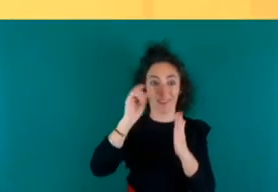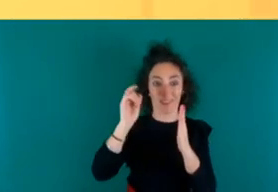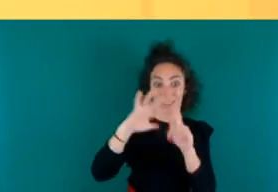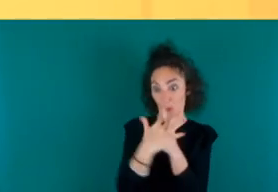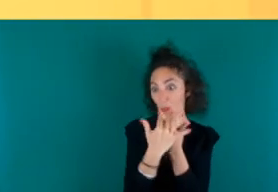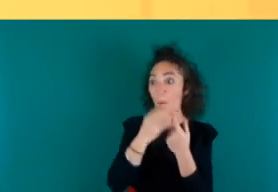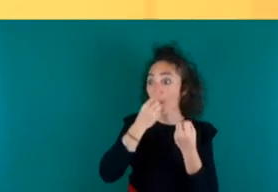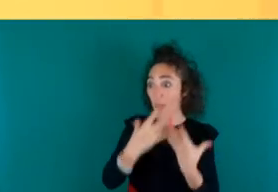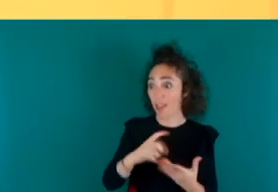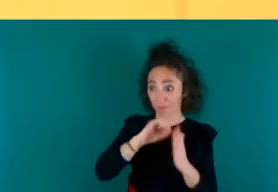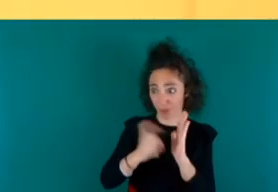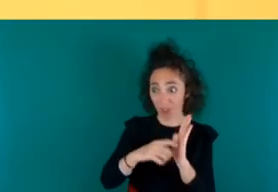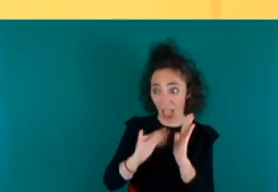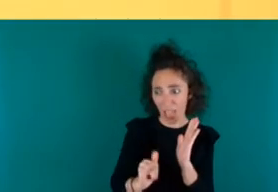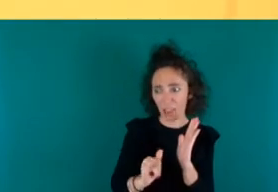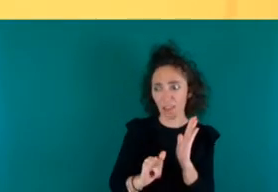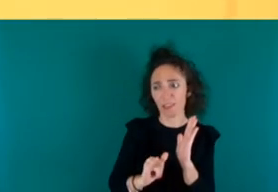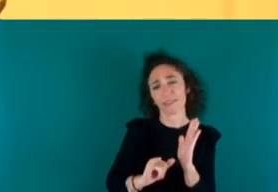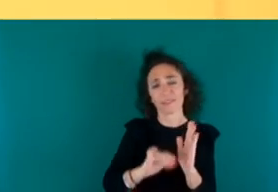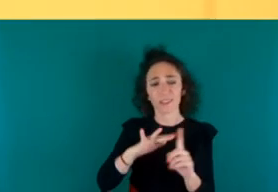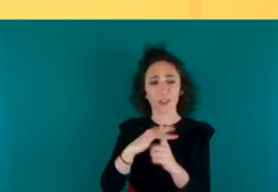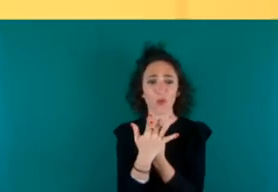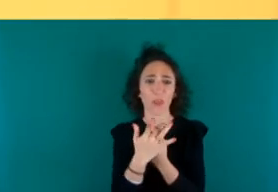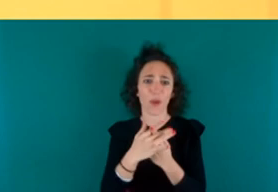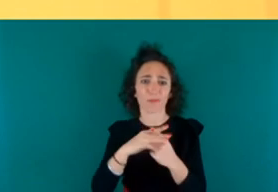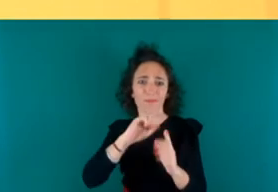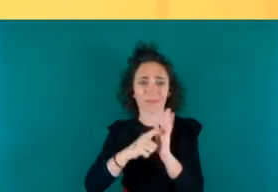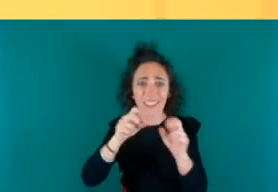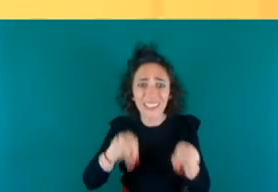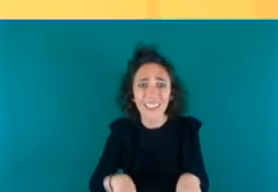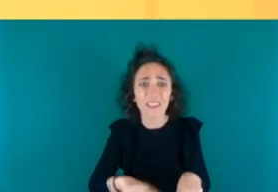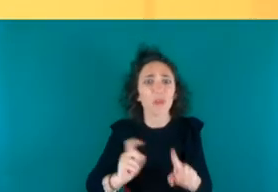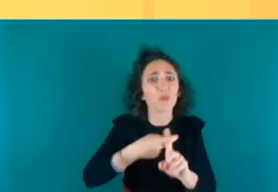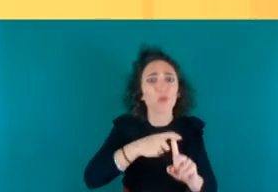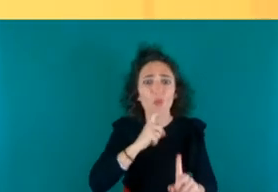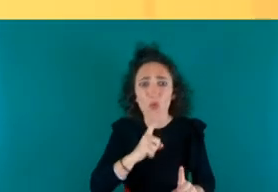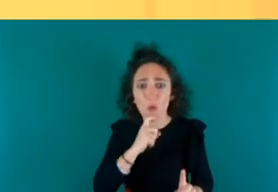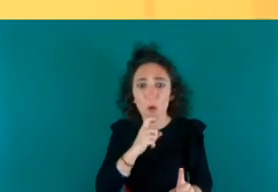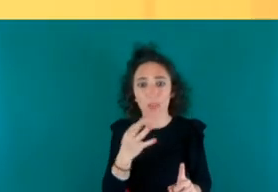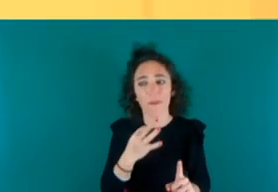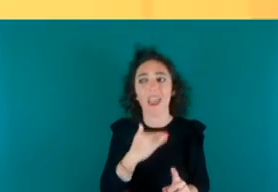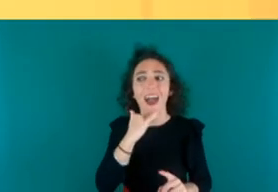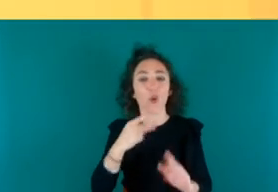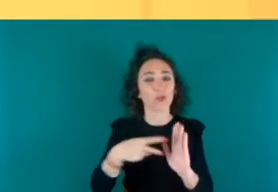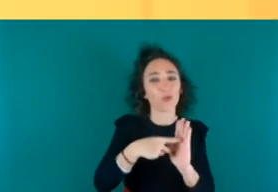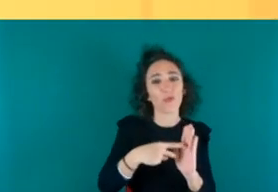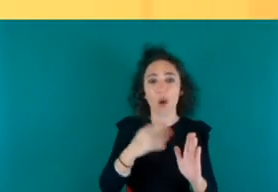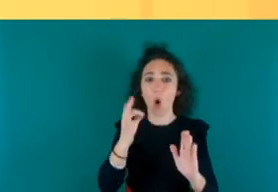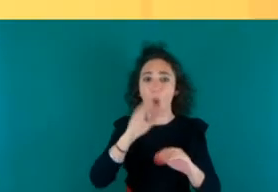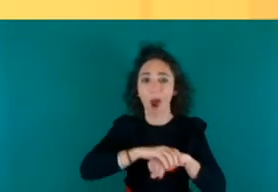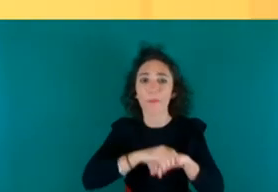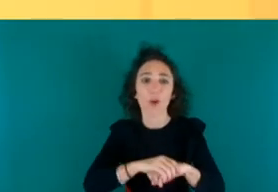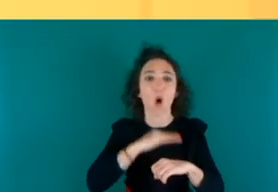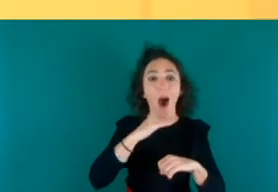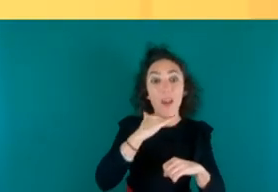persona en situación irregular? los empresarios no te lo hacen tienes que tener algún conocido entonces hay muchísimas personas que han pasado cumplen los requisitos